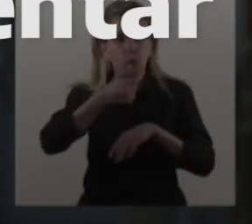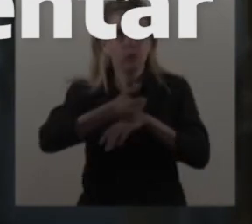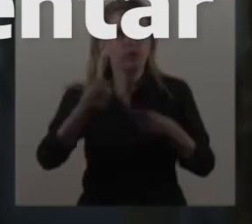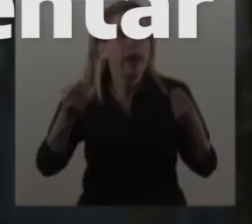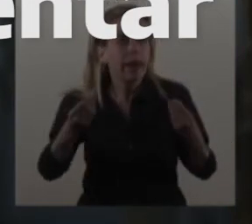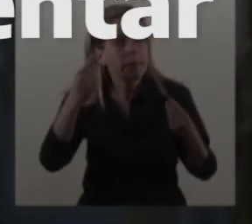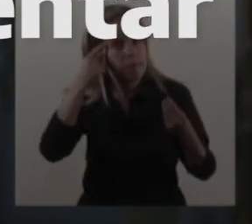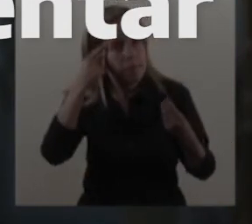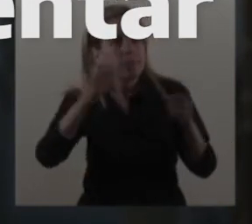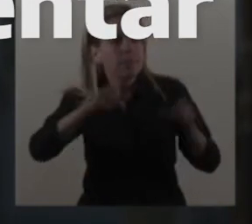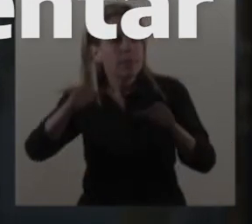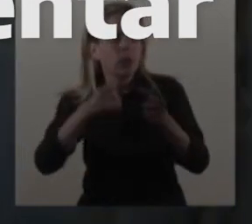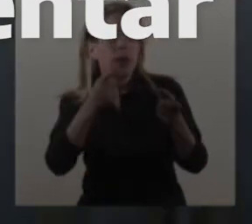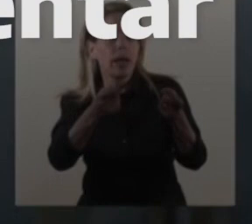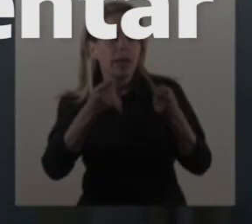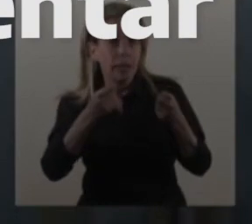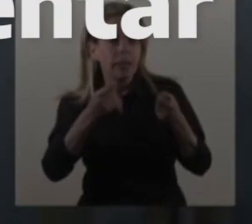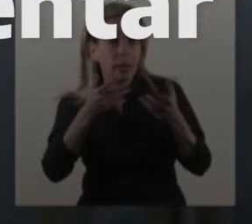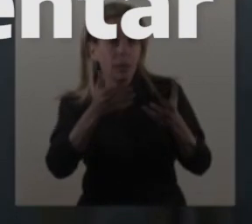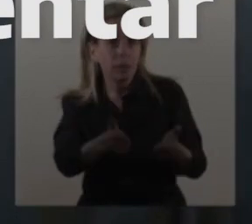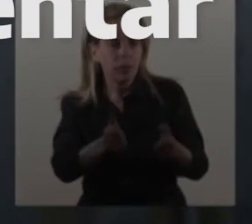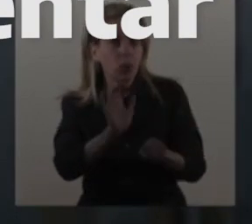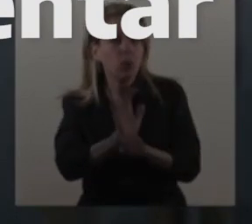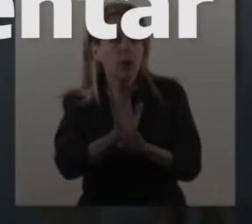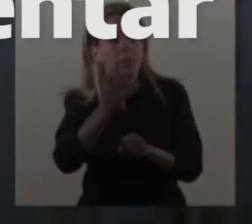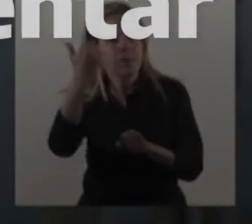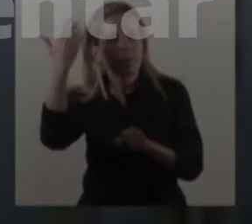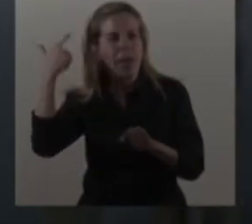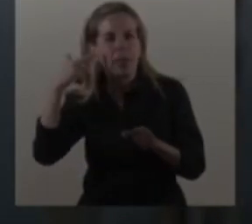intereses de los que necesitan, de los que han quedado olvidados.